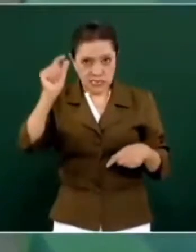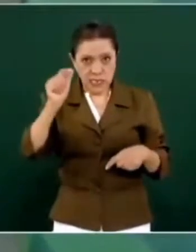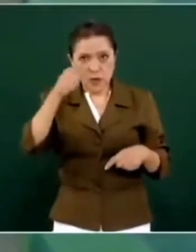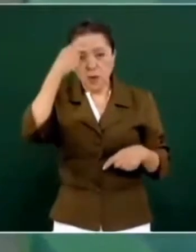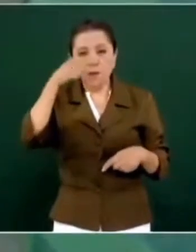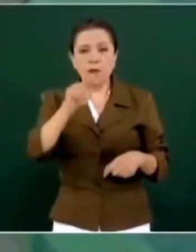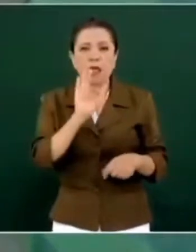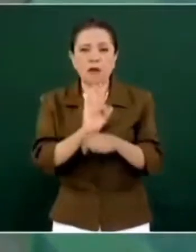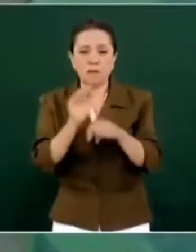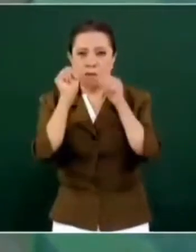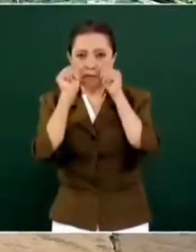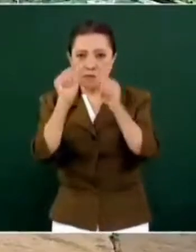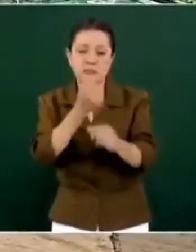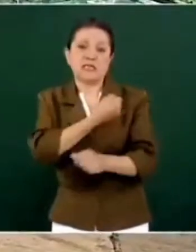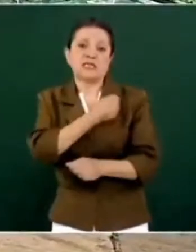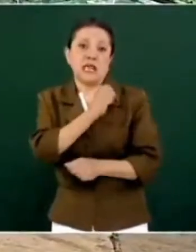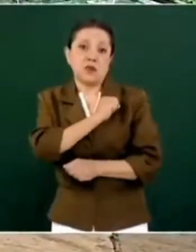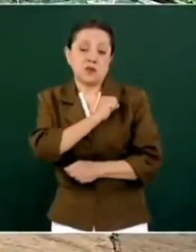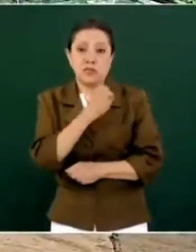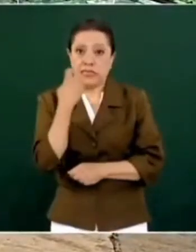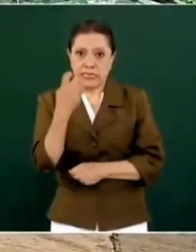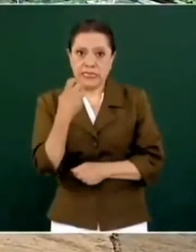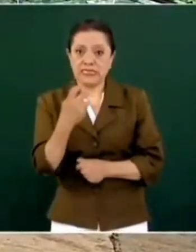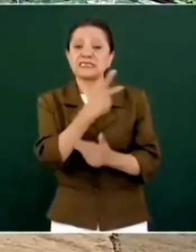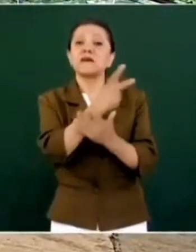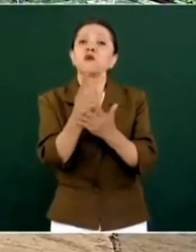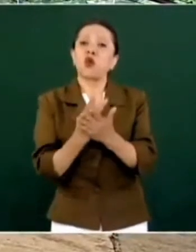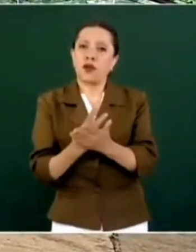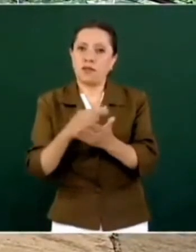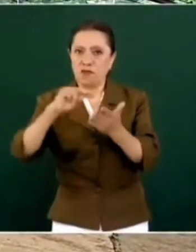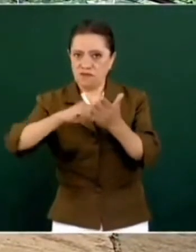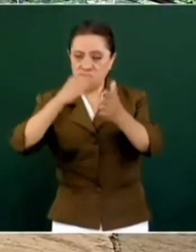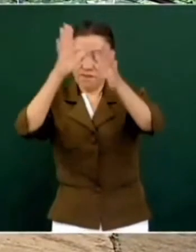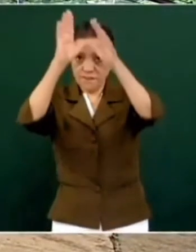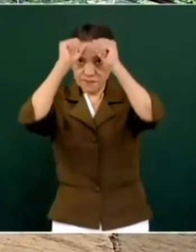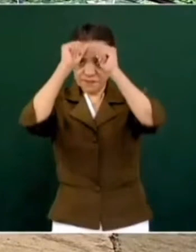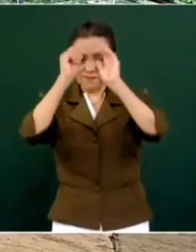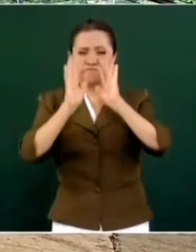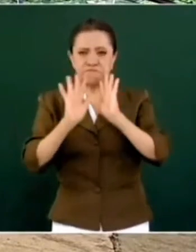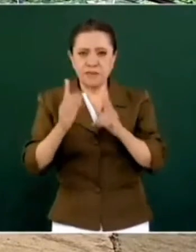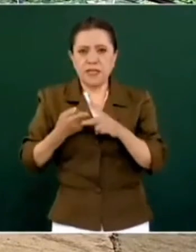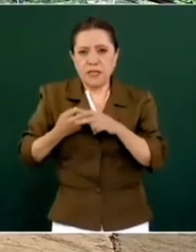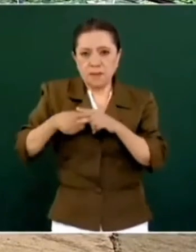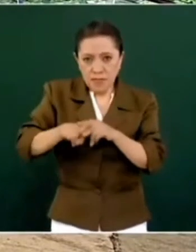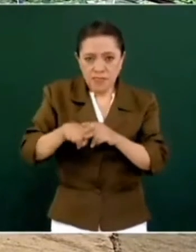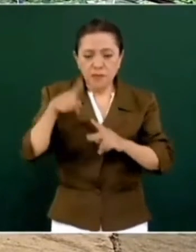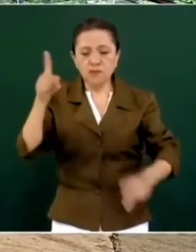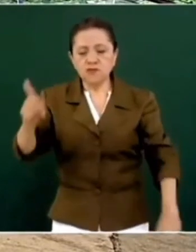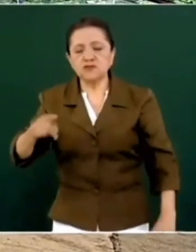es el programa y vamos a comenzar con el almirante Ojeda.